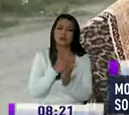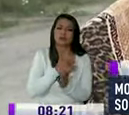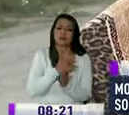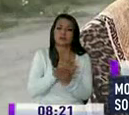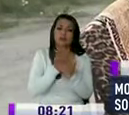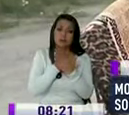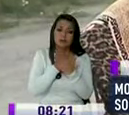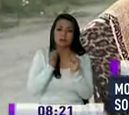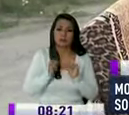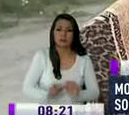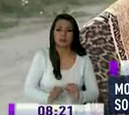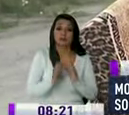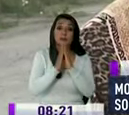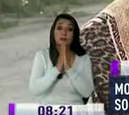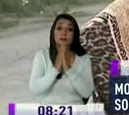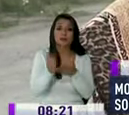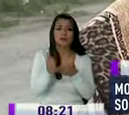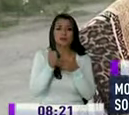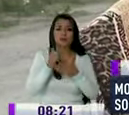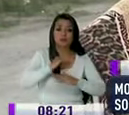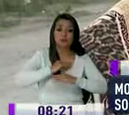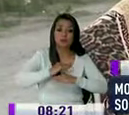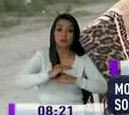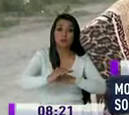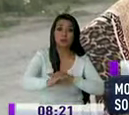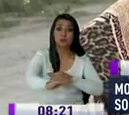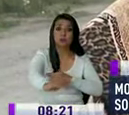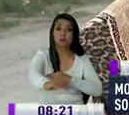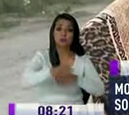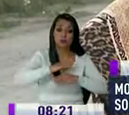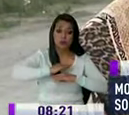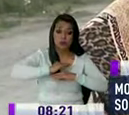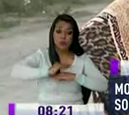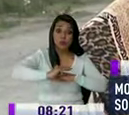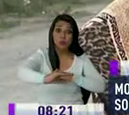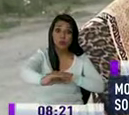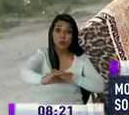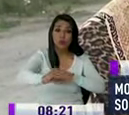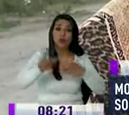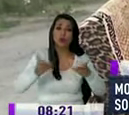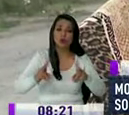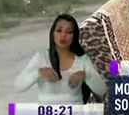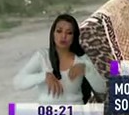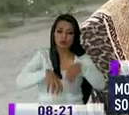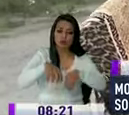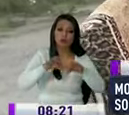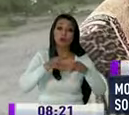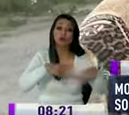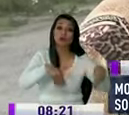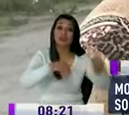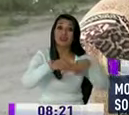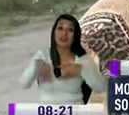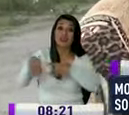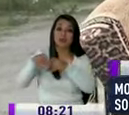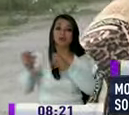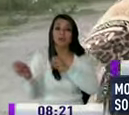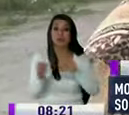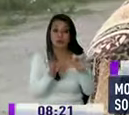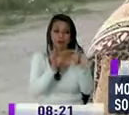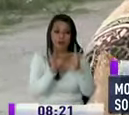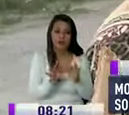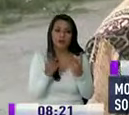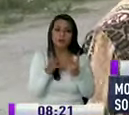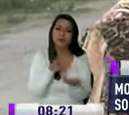que nosotros solicitamos es que nos ayuden a hacer una limpieza de esta parte de acá los terrenos que están baldíos y también la